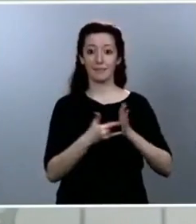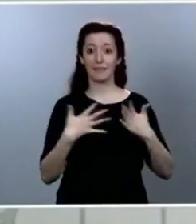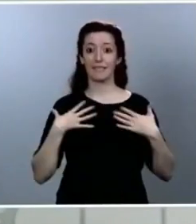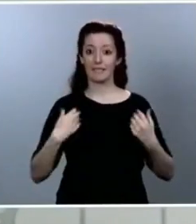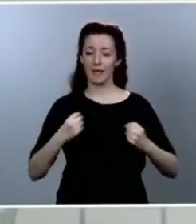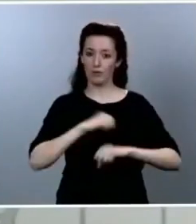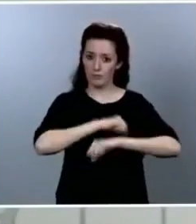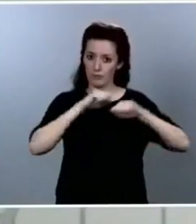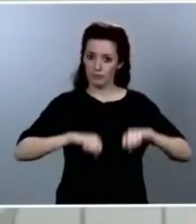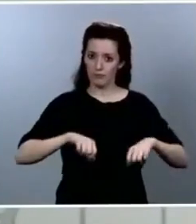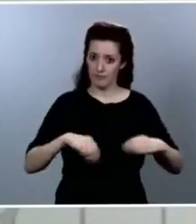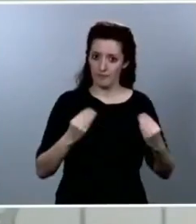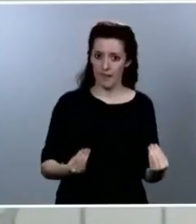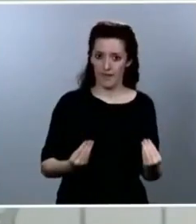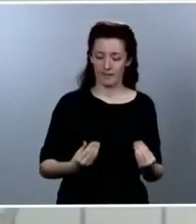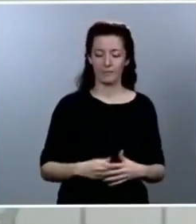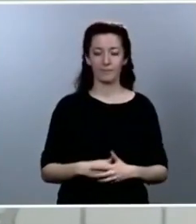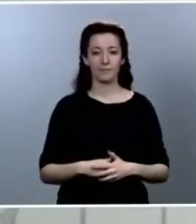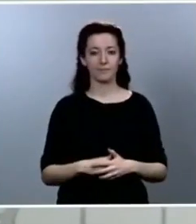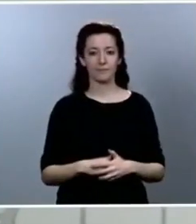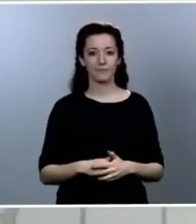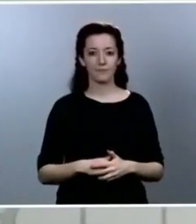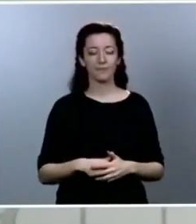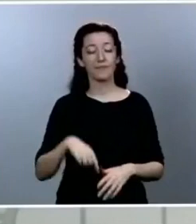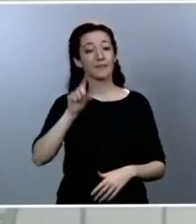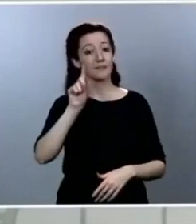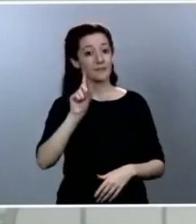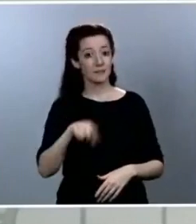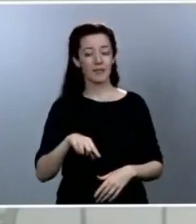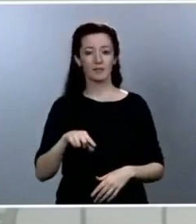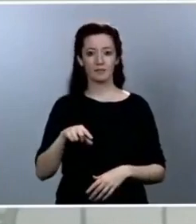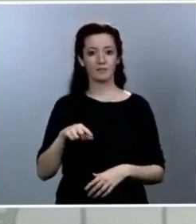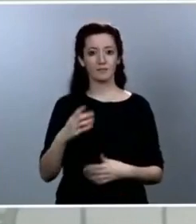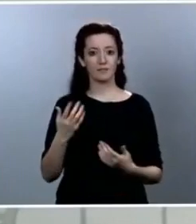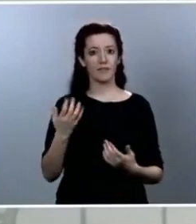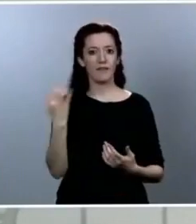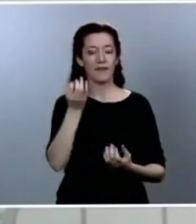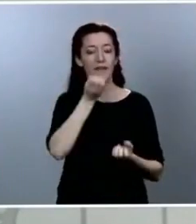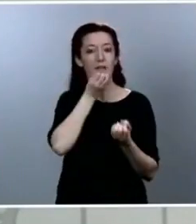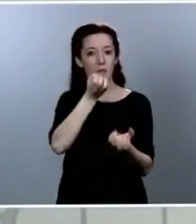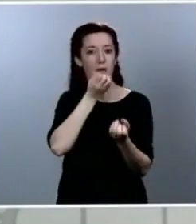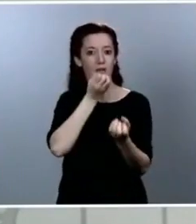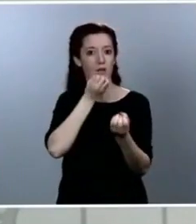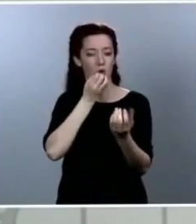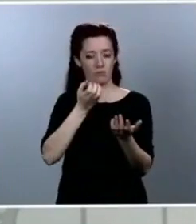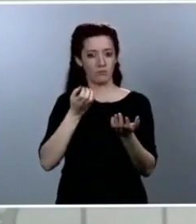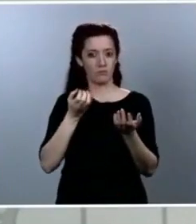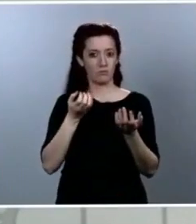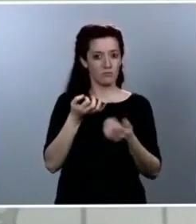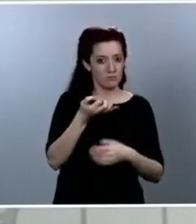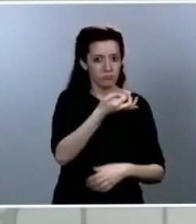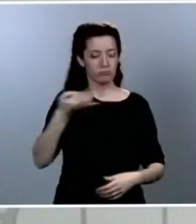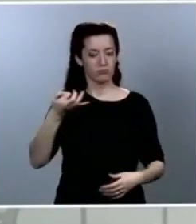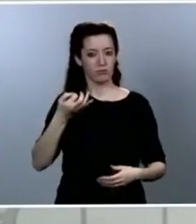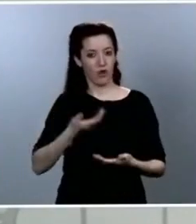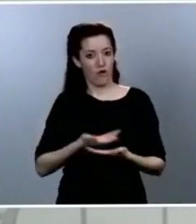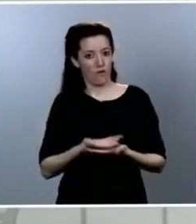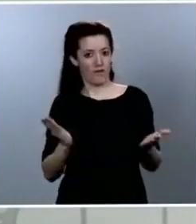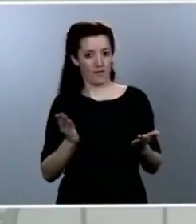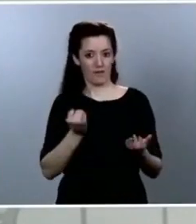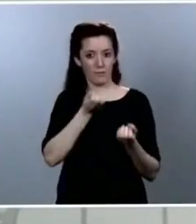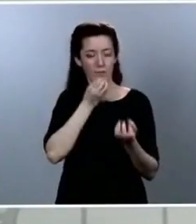una completa y actualizada información sobre la evolución de la epidemia. Es fundamental el tener una información adecuada,